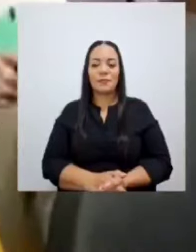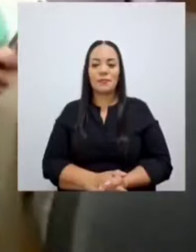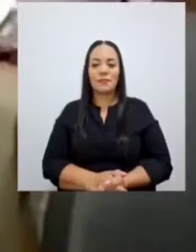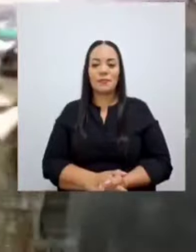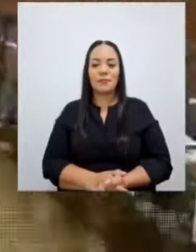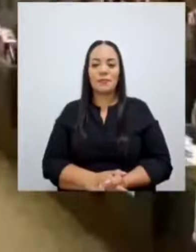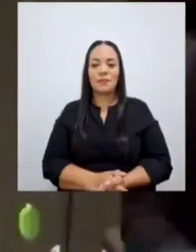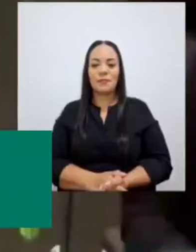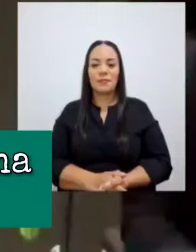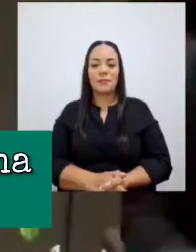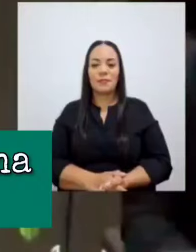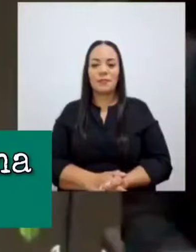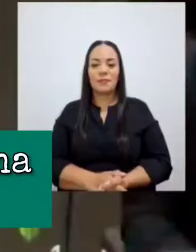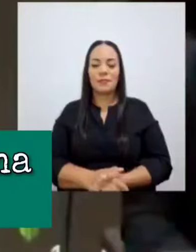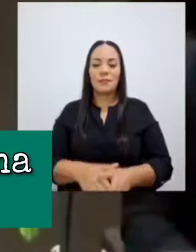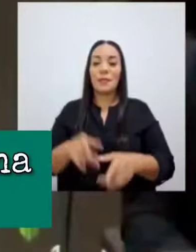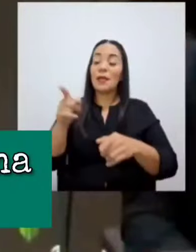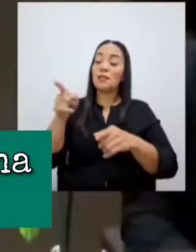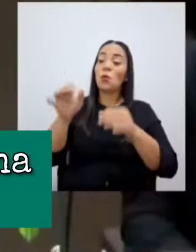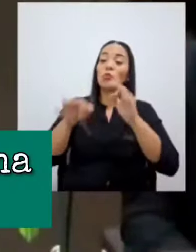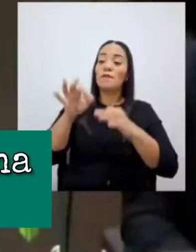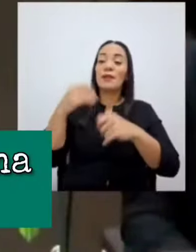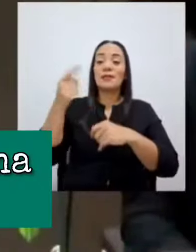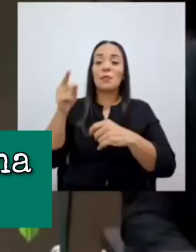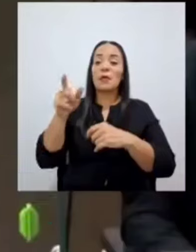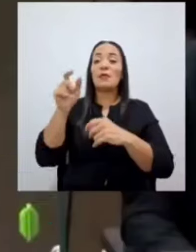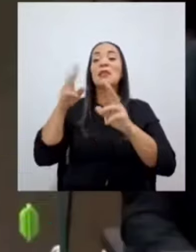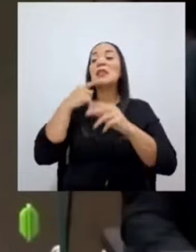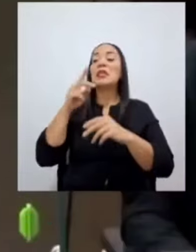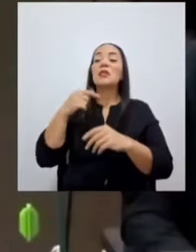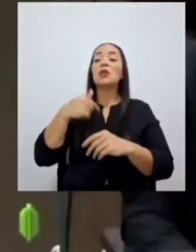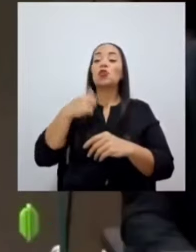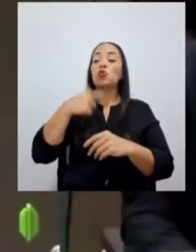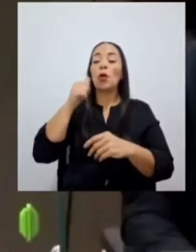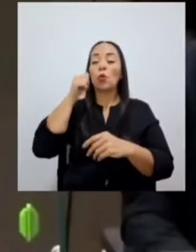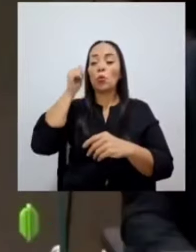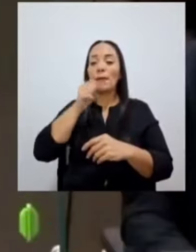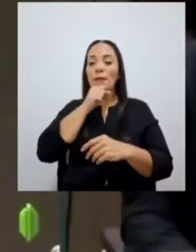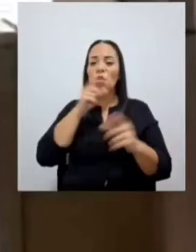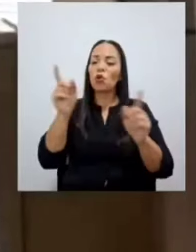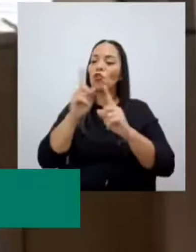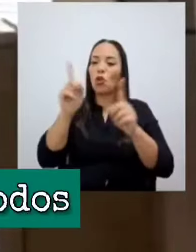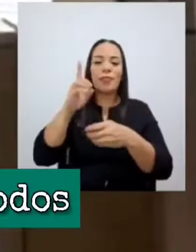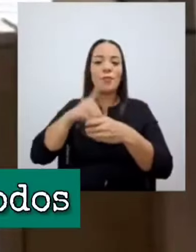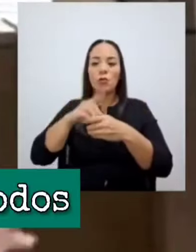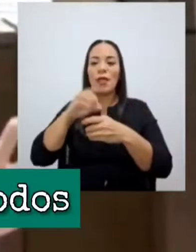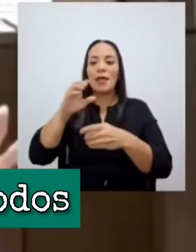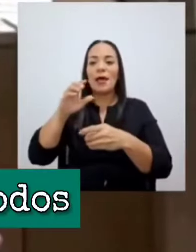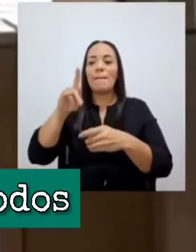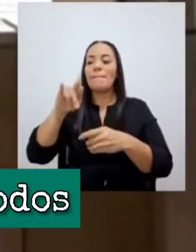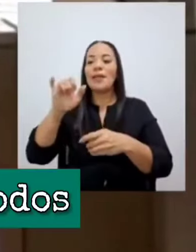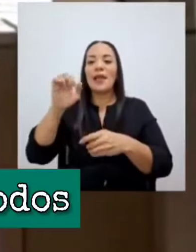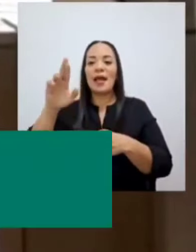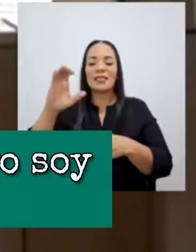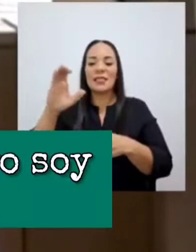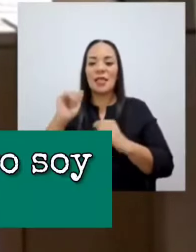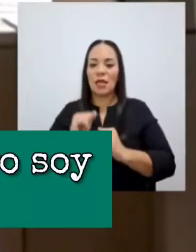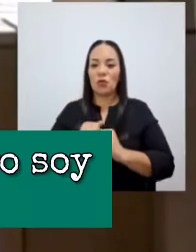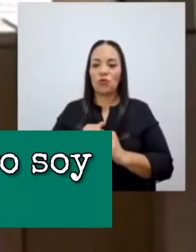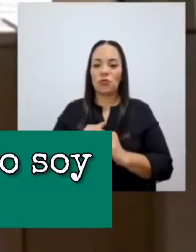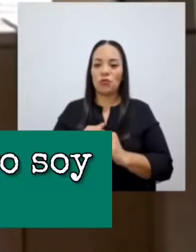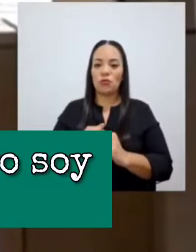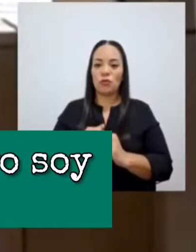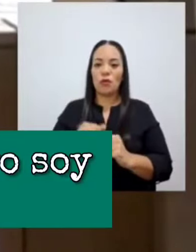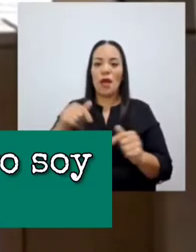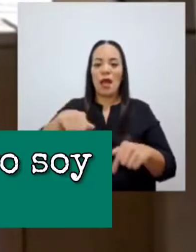Y se justifica siempre por ser una adulta mayor, no diputada Cisneros. Sí, sí, porque aquí se le vienen todos y siempre usted